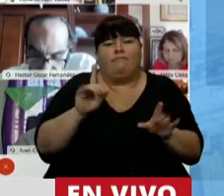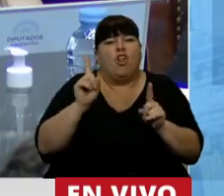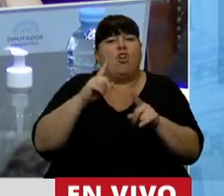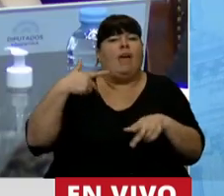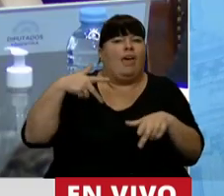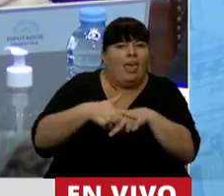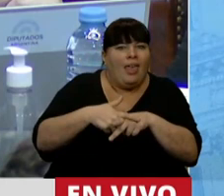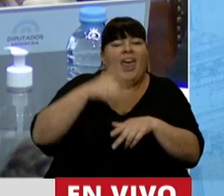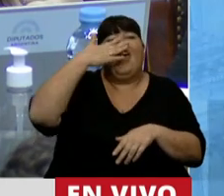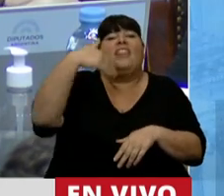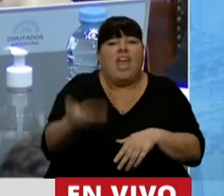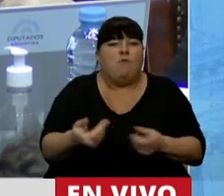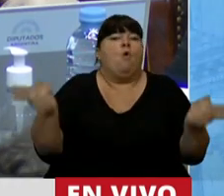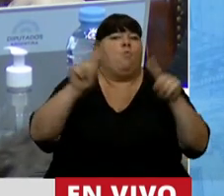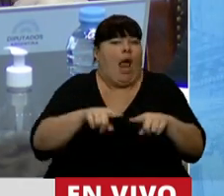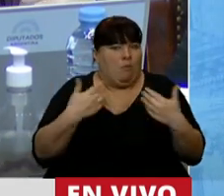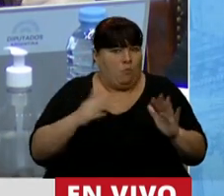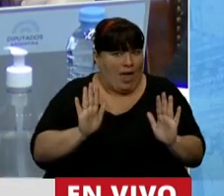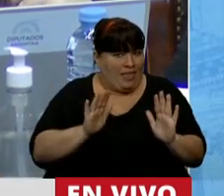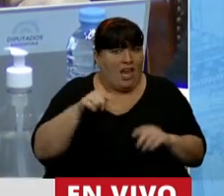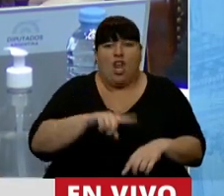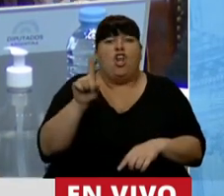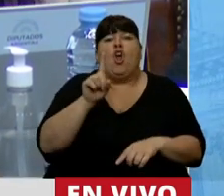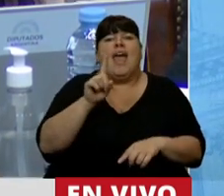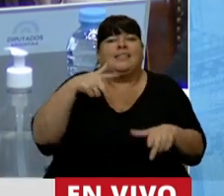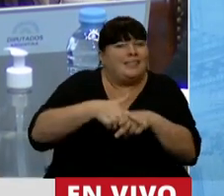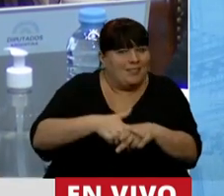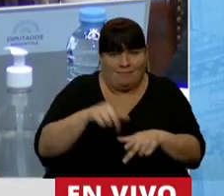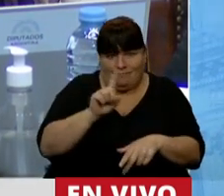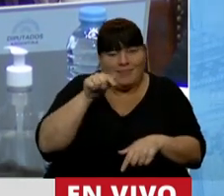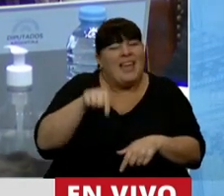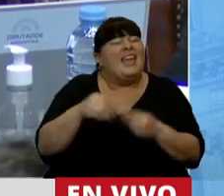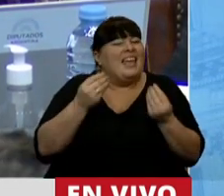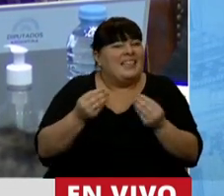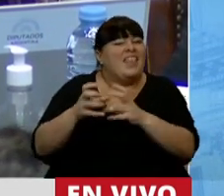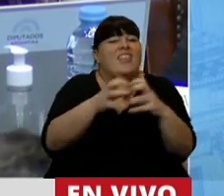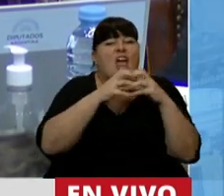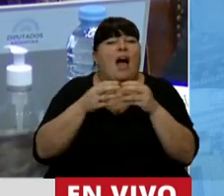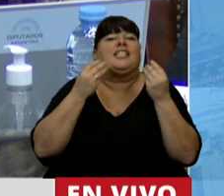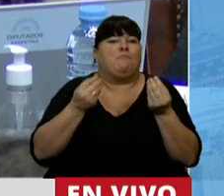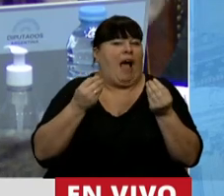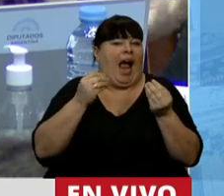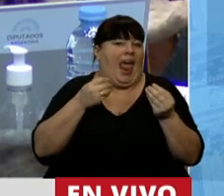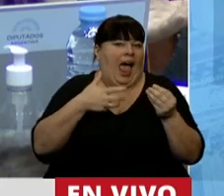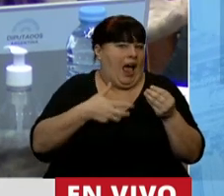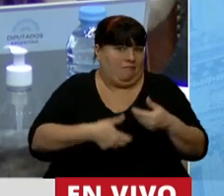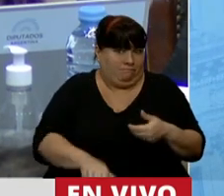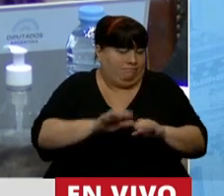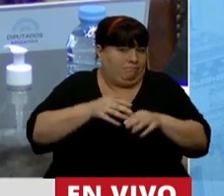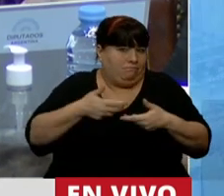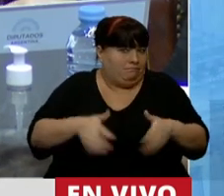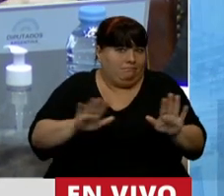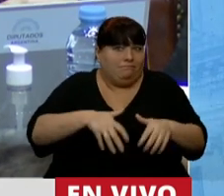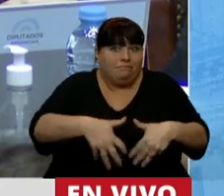un proceso para posteriormente retomarlo. Acá no estamos hablando de eso, estamos discutiendo sobre la eliminación de un